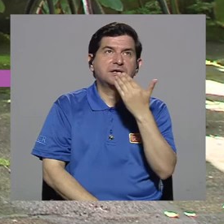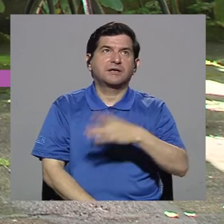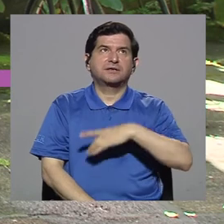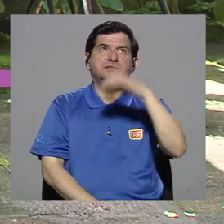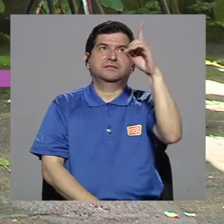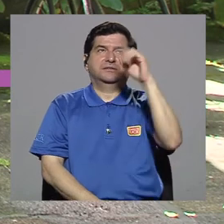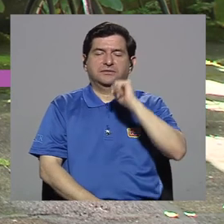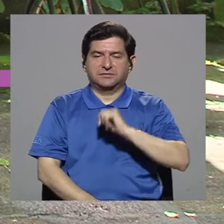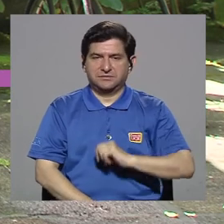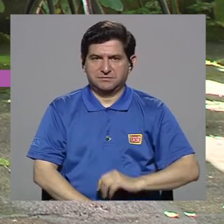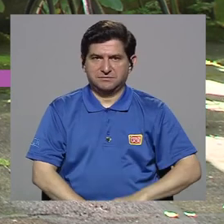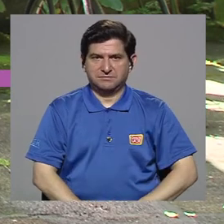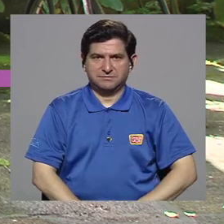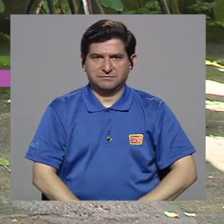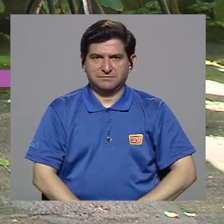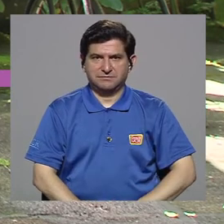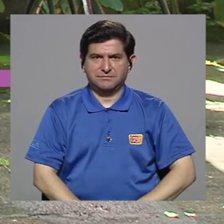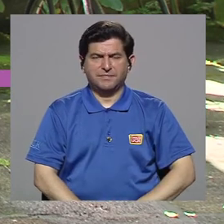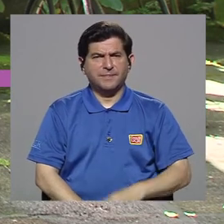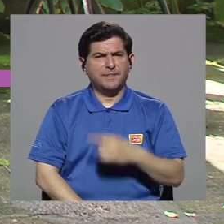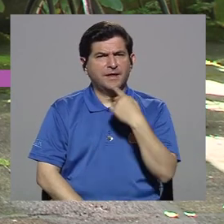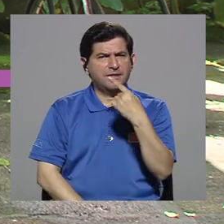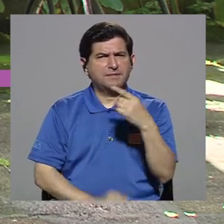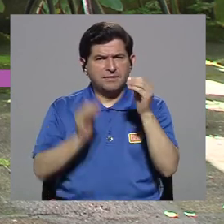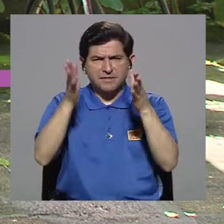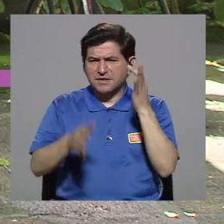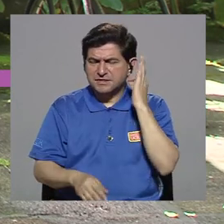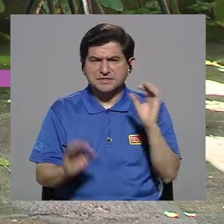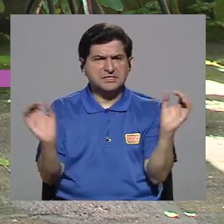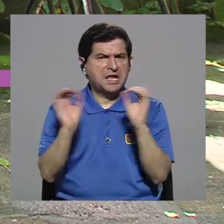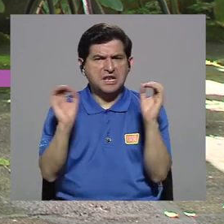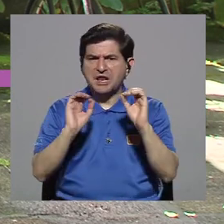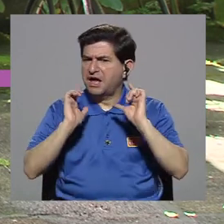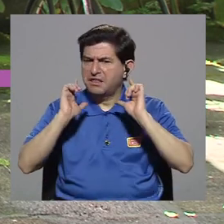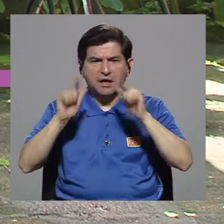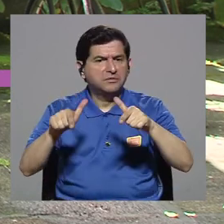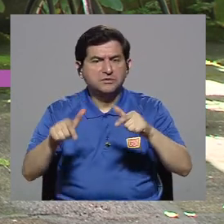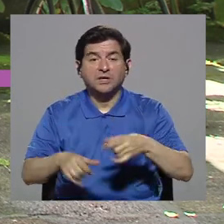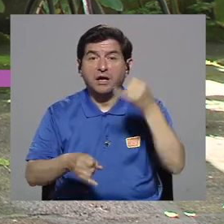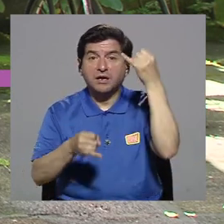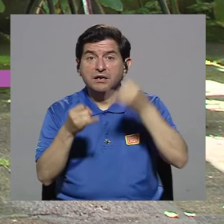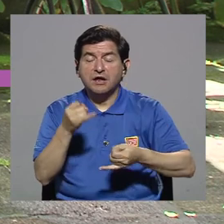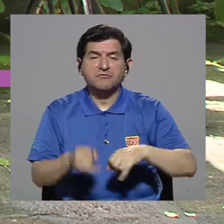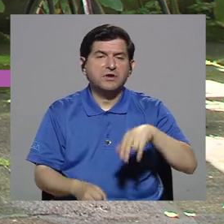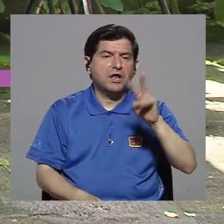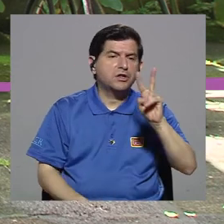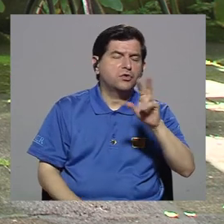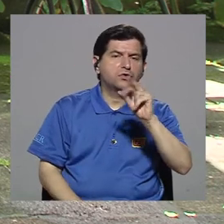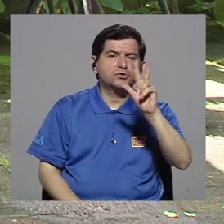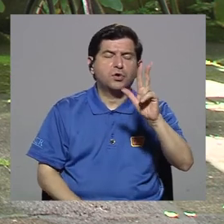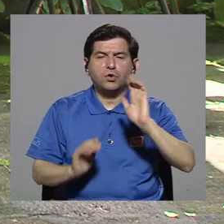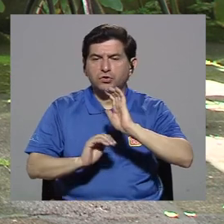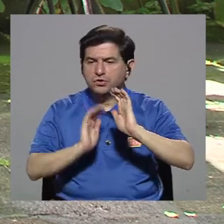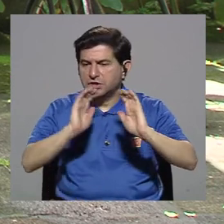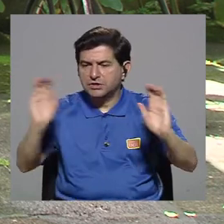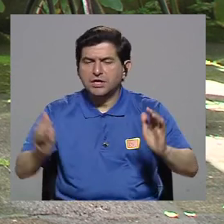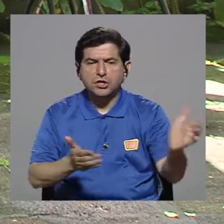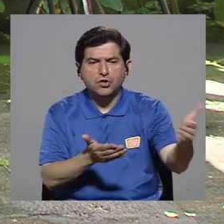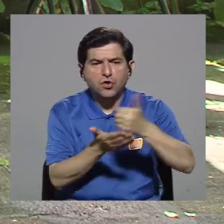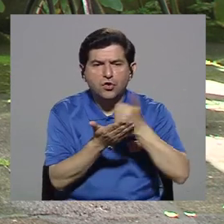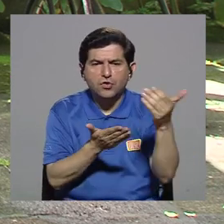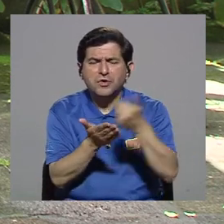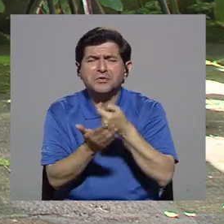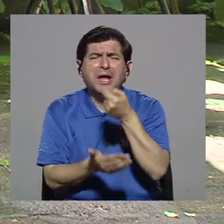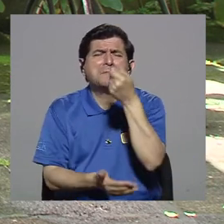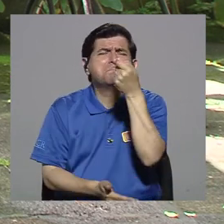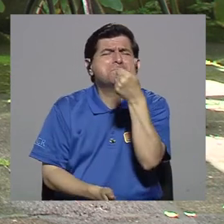dice que no botaron ni una basura, y que al final dos o tres chiquitos se quedaron rejuntando las poquísimas que